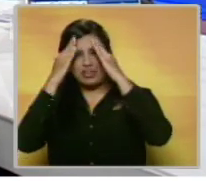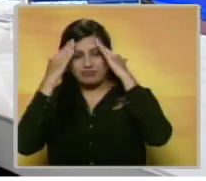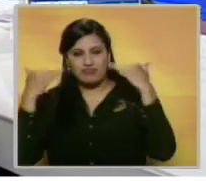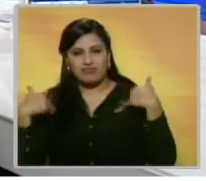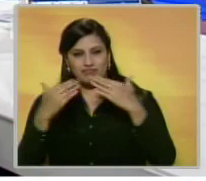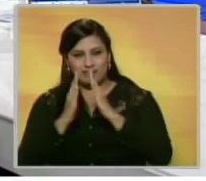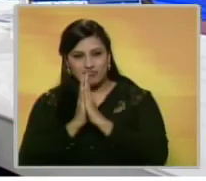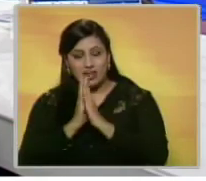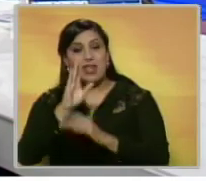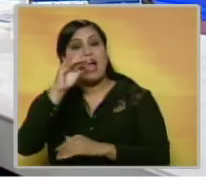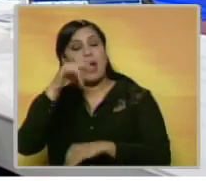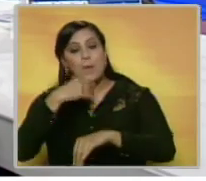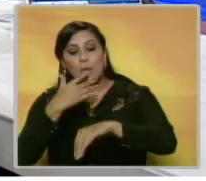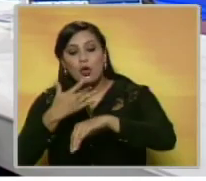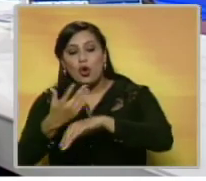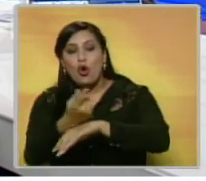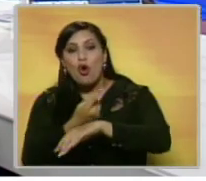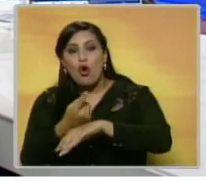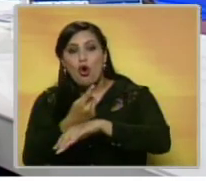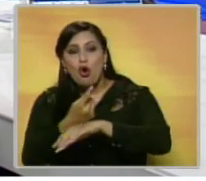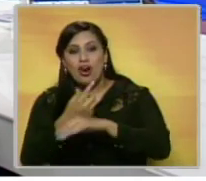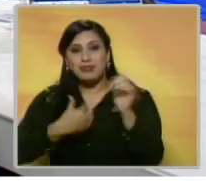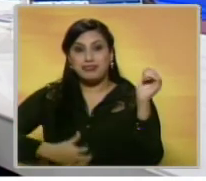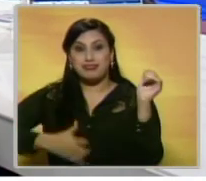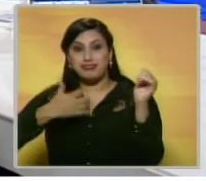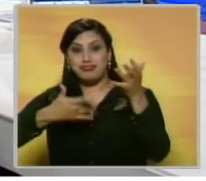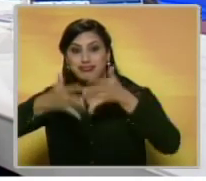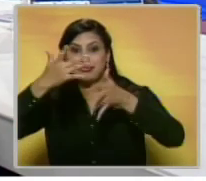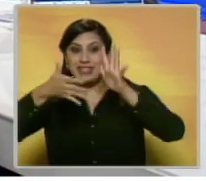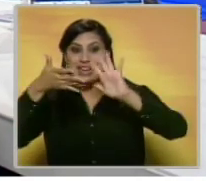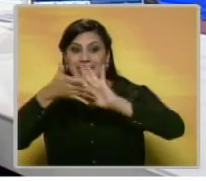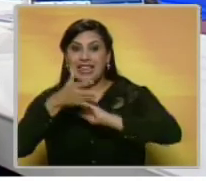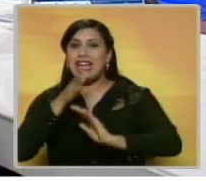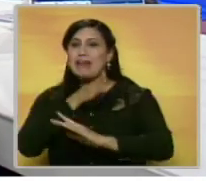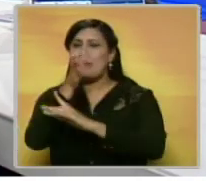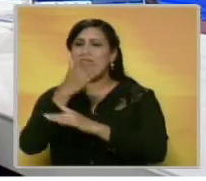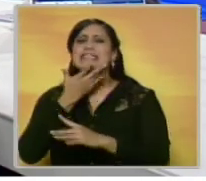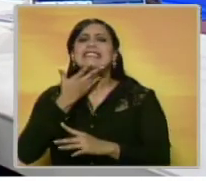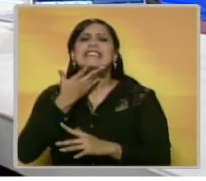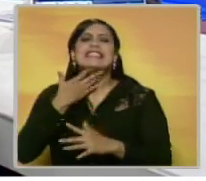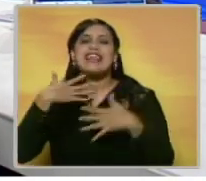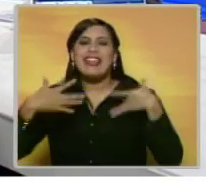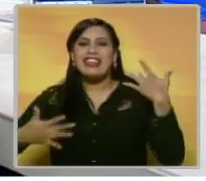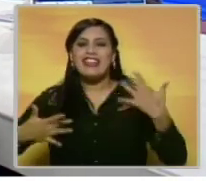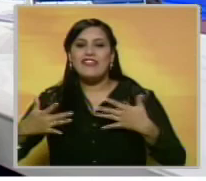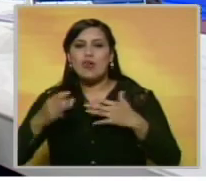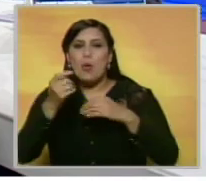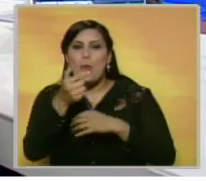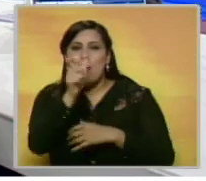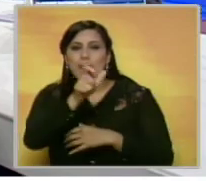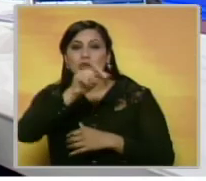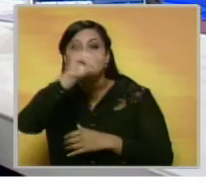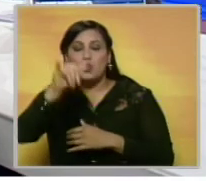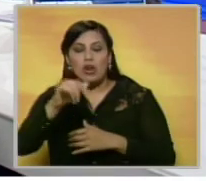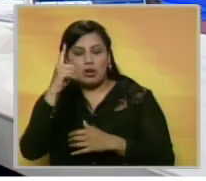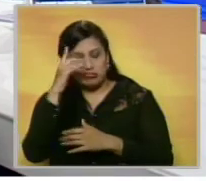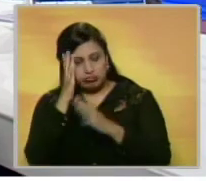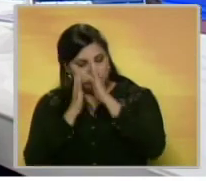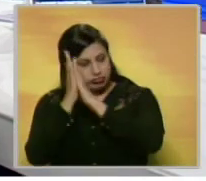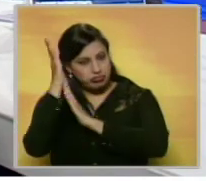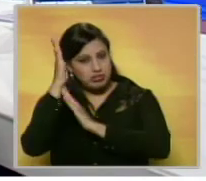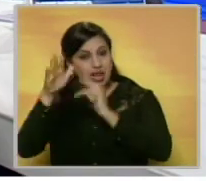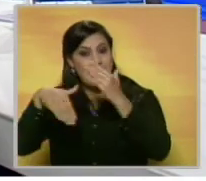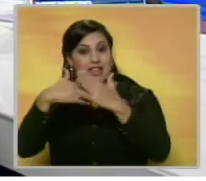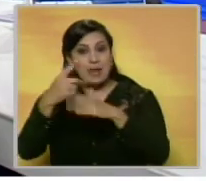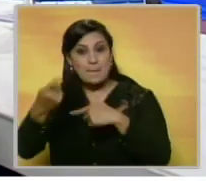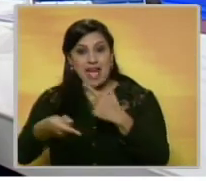A pocas horas del gran amanecer gaitero, ¿quién estuviera allá disfrutando? Pocos zulianos duermen de la madrugada de